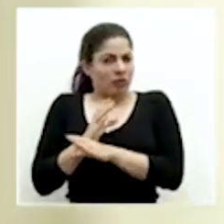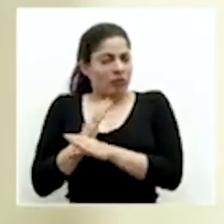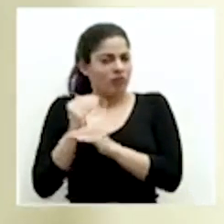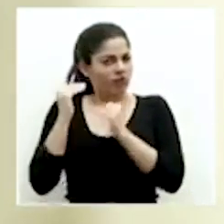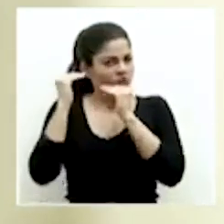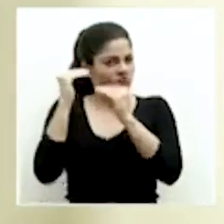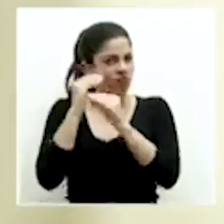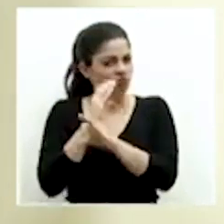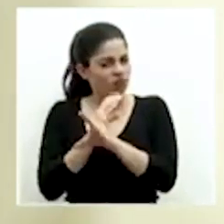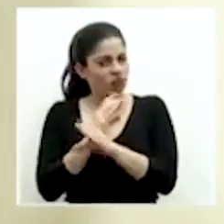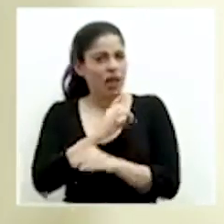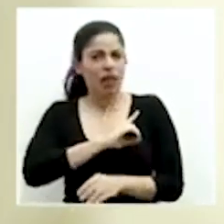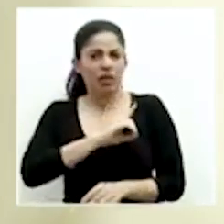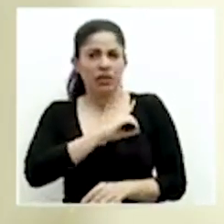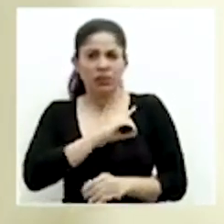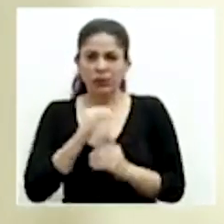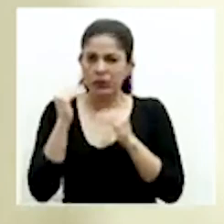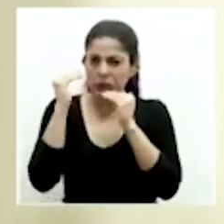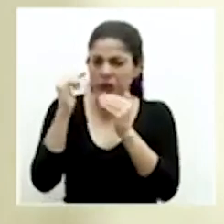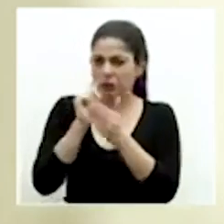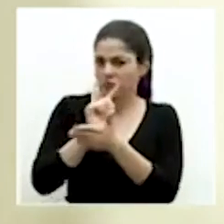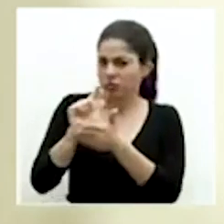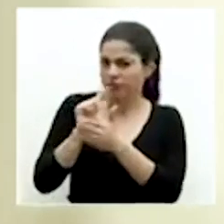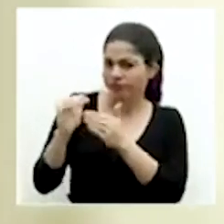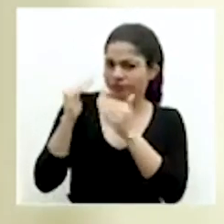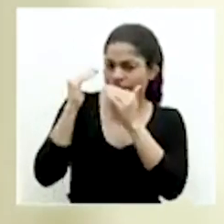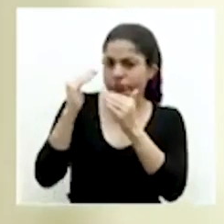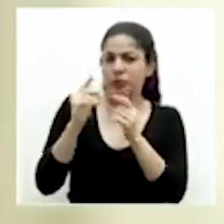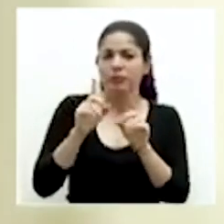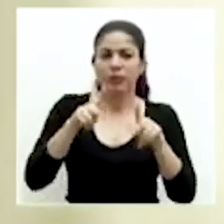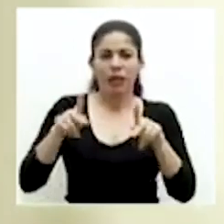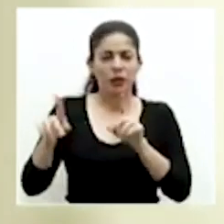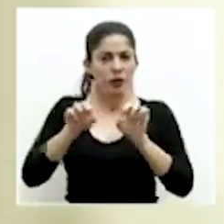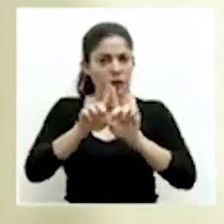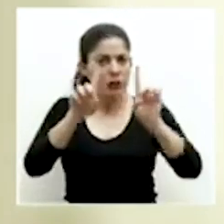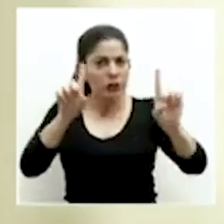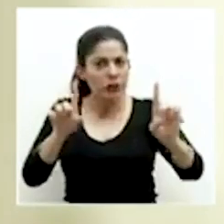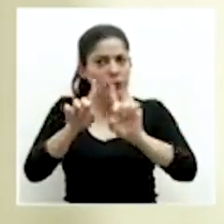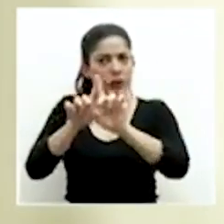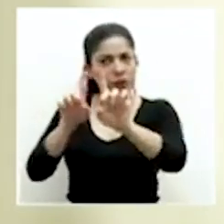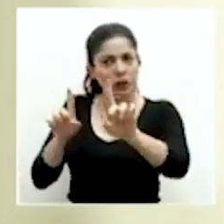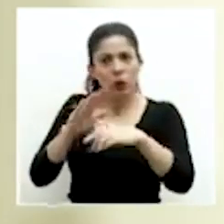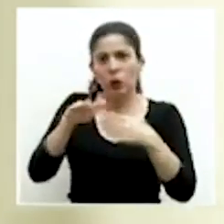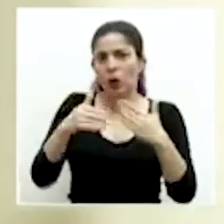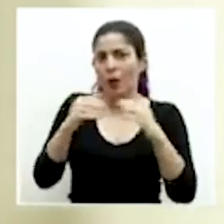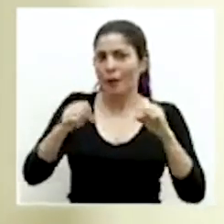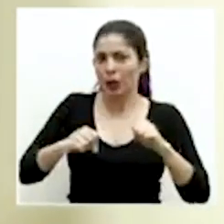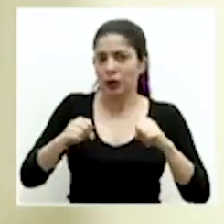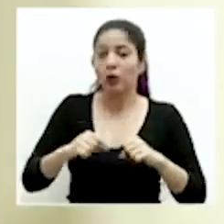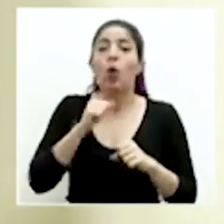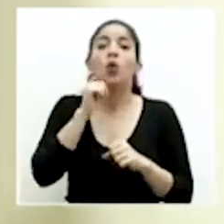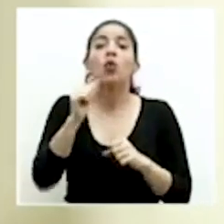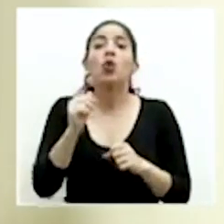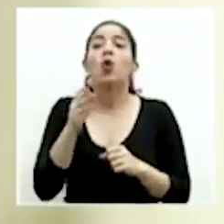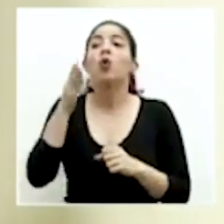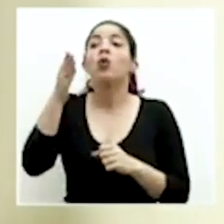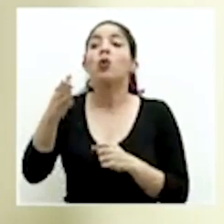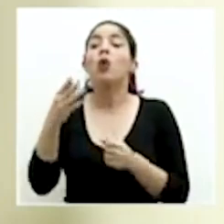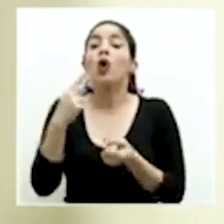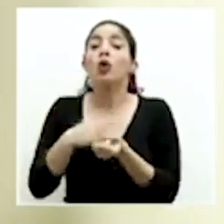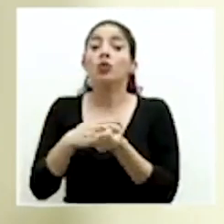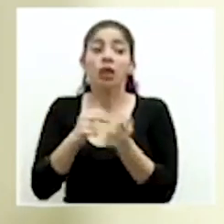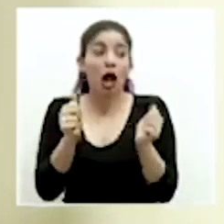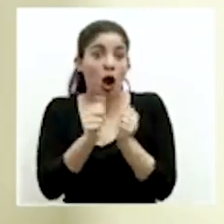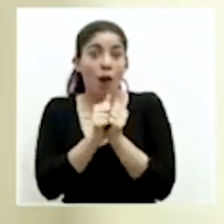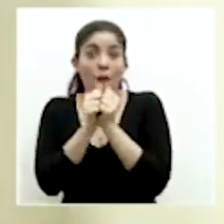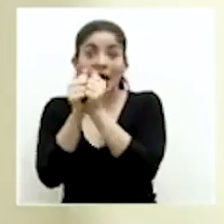Mantener la disciplina de higiene, el distanciamiento social en lo que proceda, no ir acompañado a un centro de salud